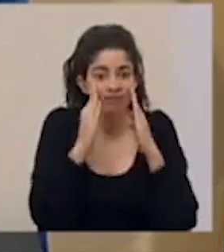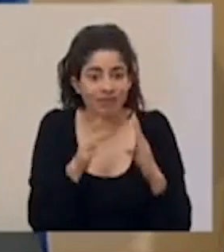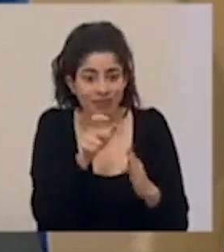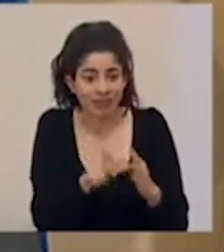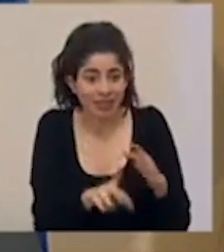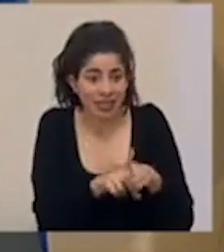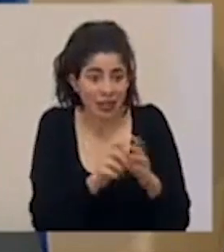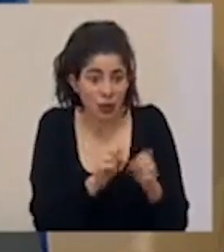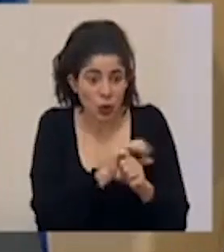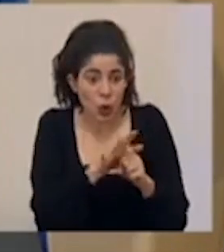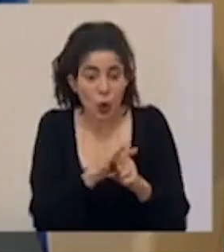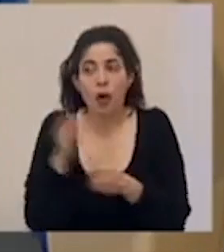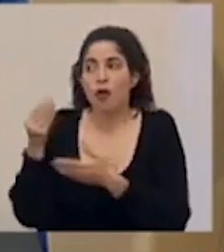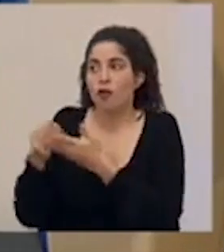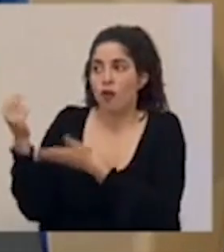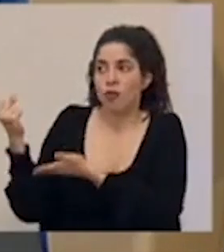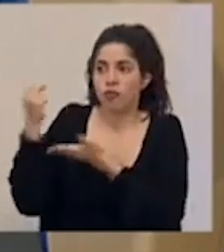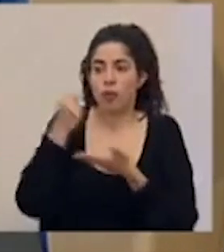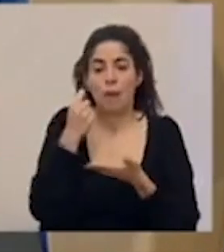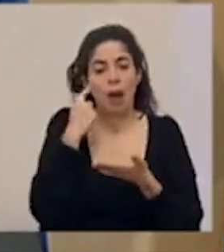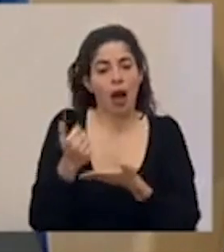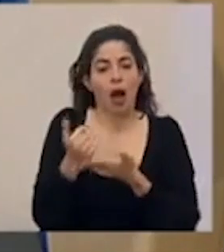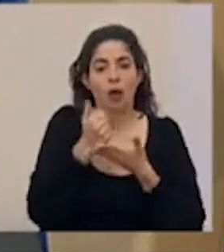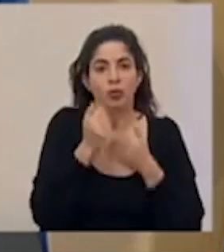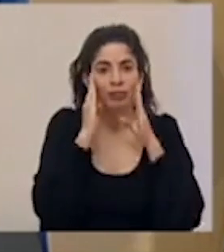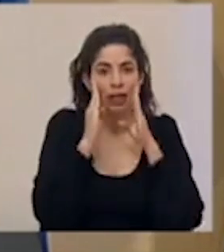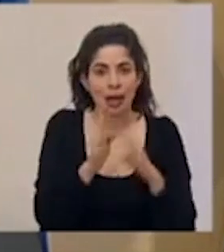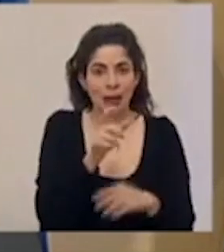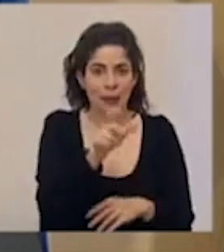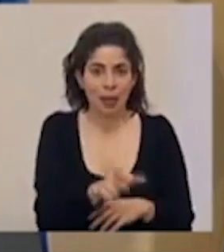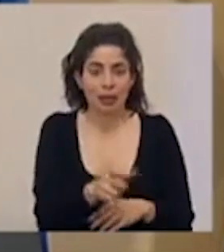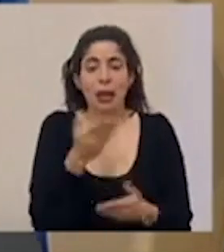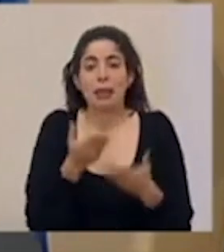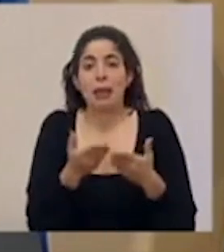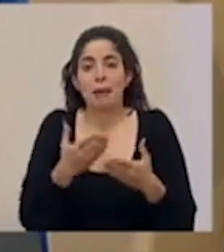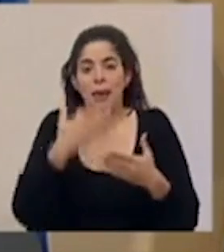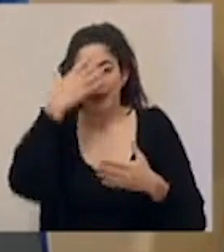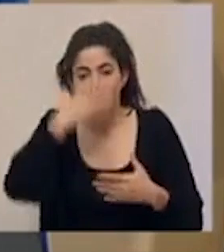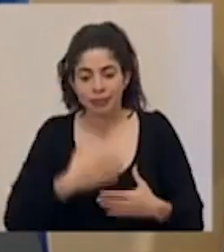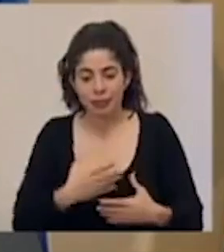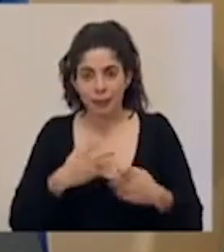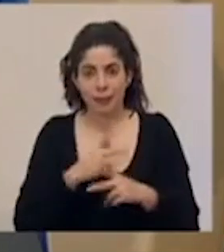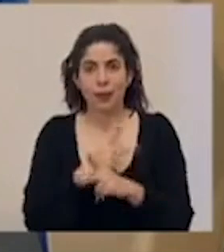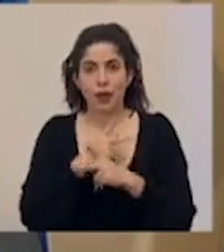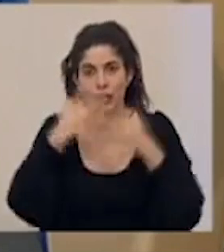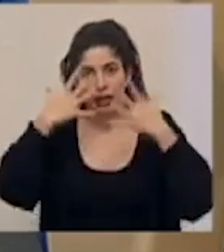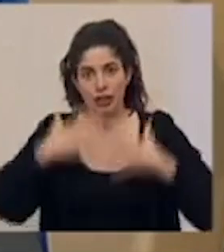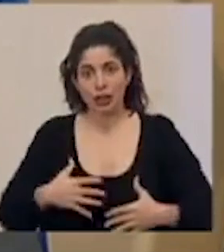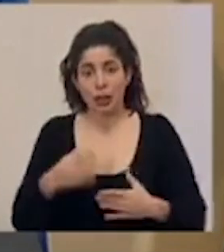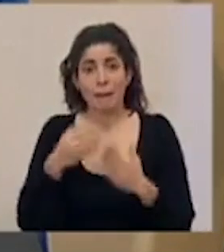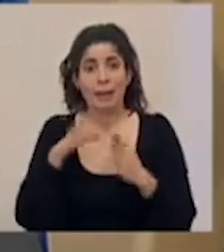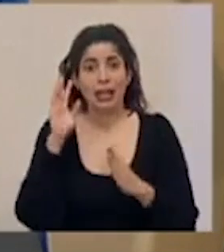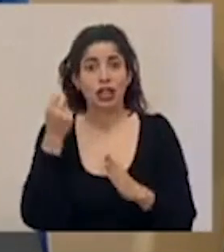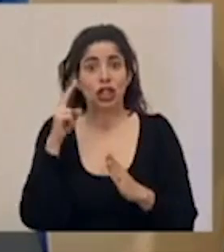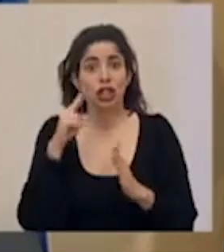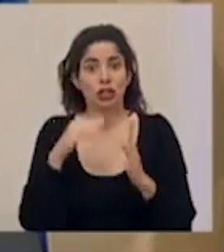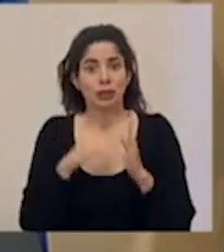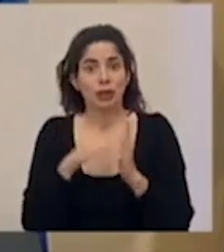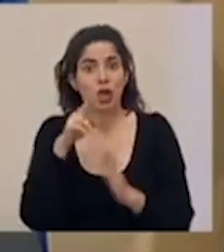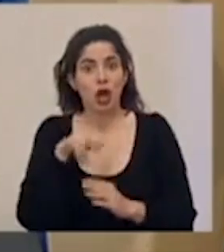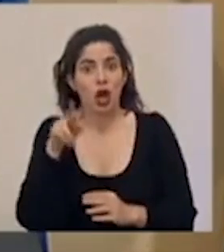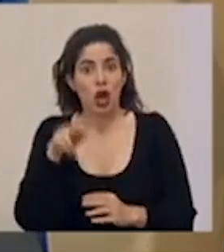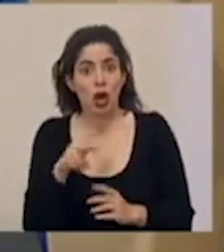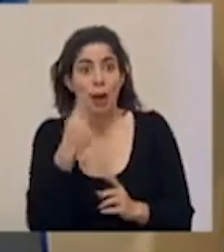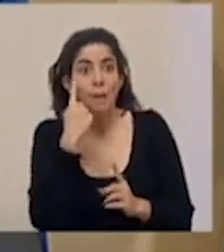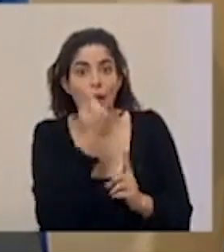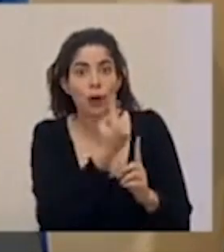gasto para atender a estas personas, ya sea por el equipo de protección, que tiene un costo de más de 12.000 colones por